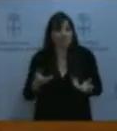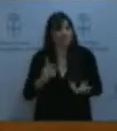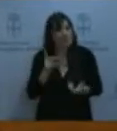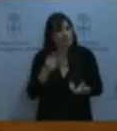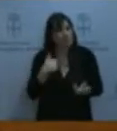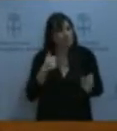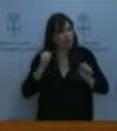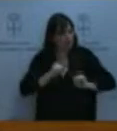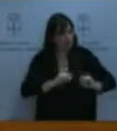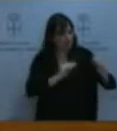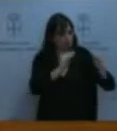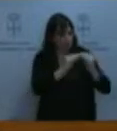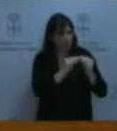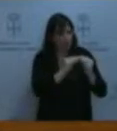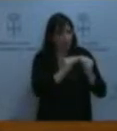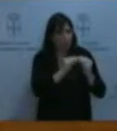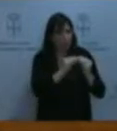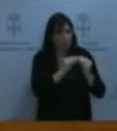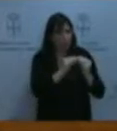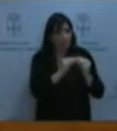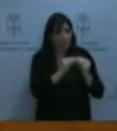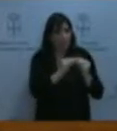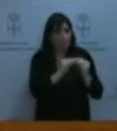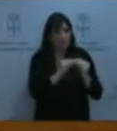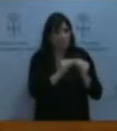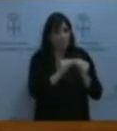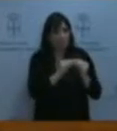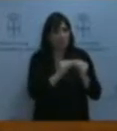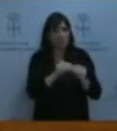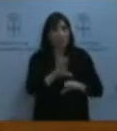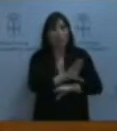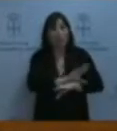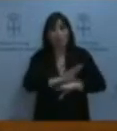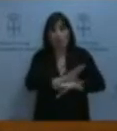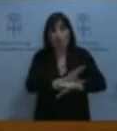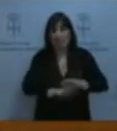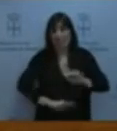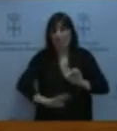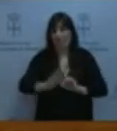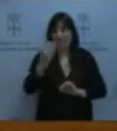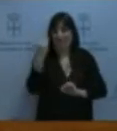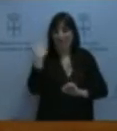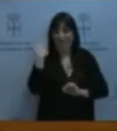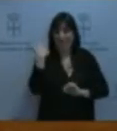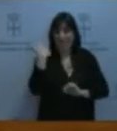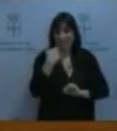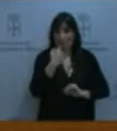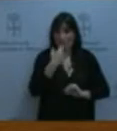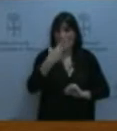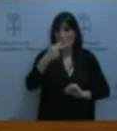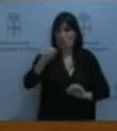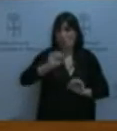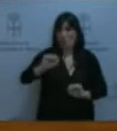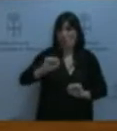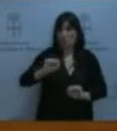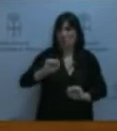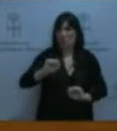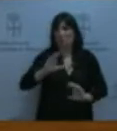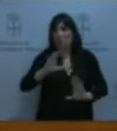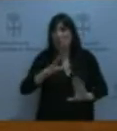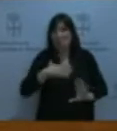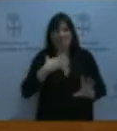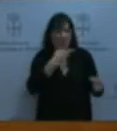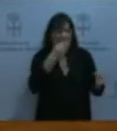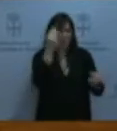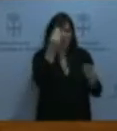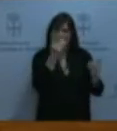negativa del consejero ayer quizás fuera precipitada, porque tengo que decirle una cosa, sí hay fondos para esta